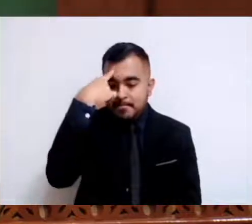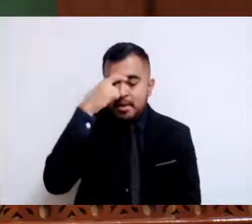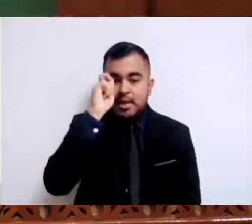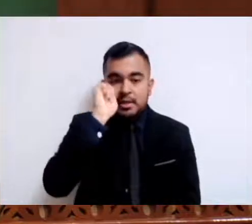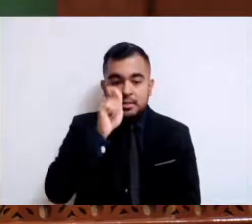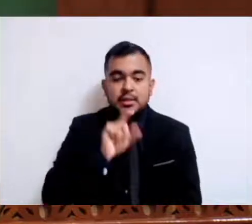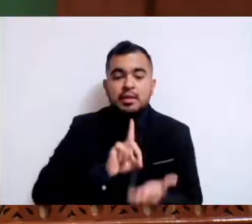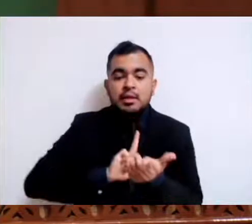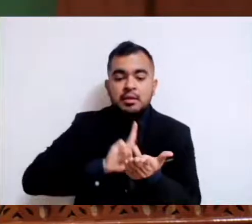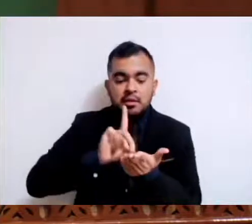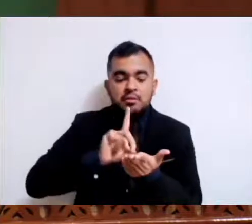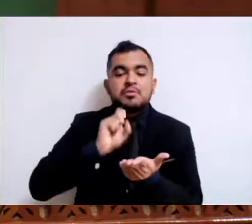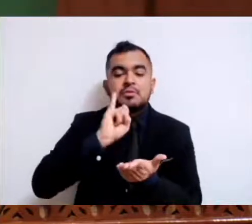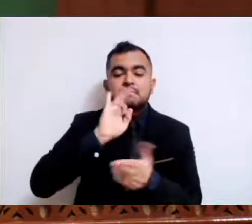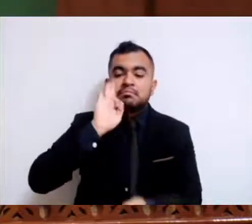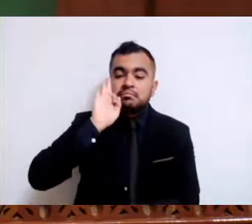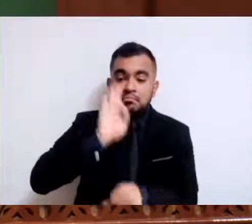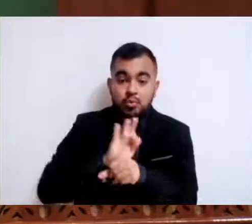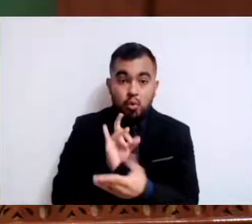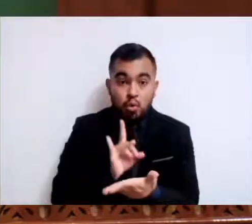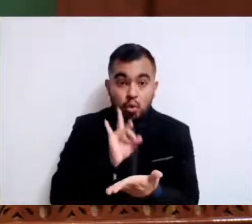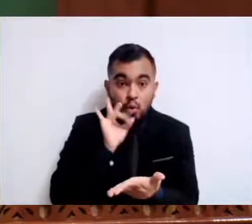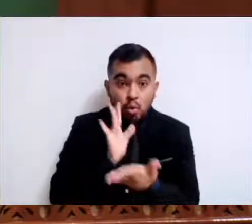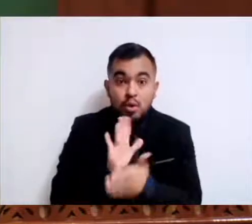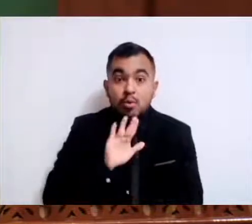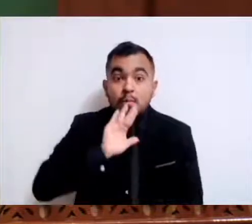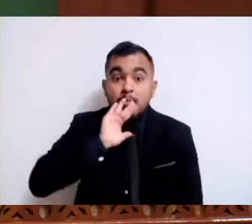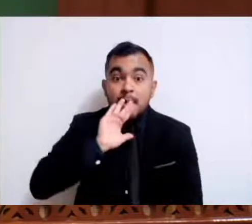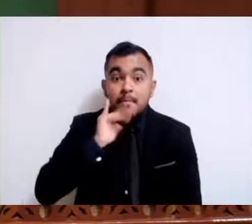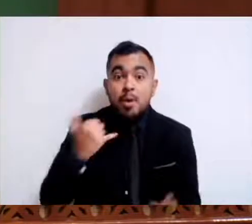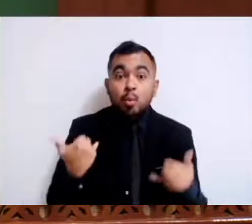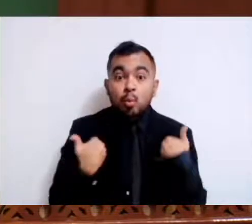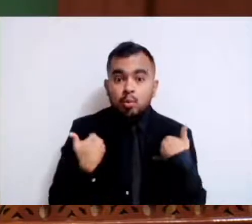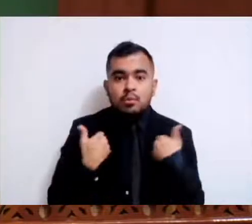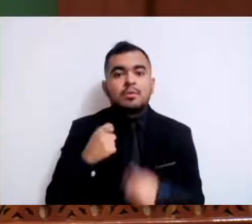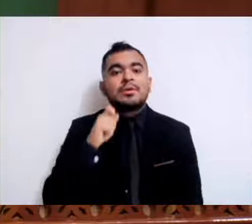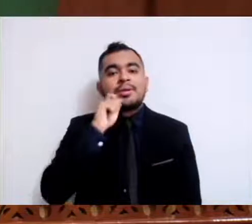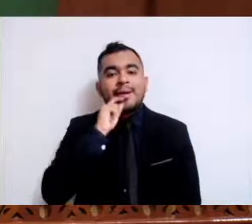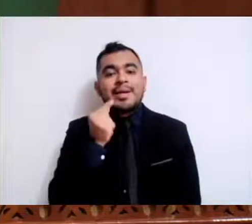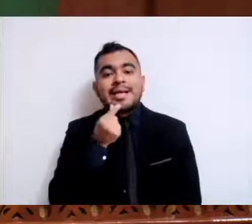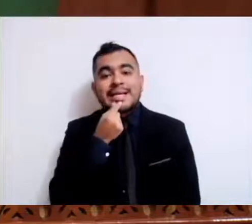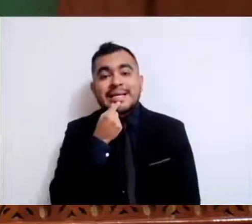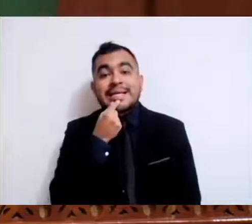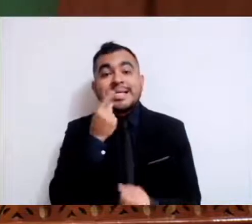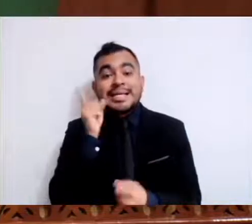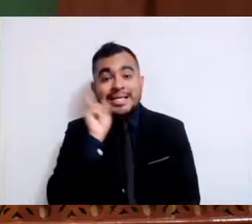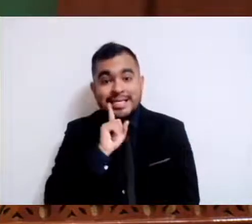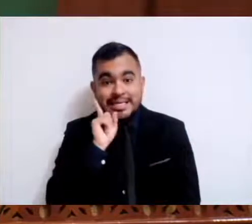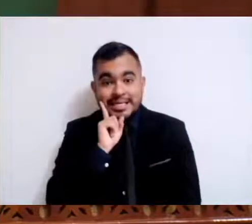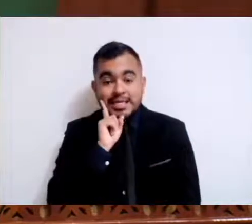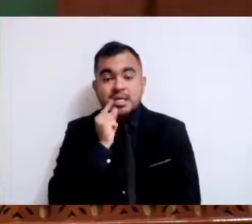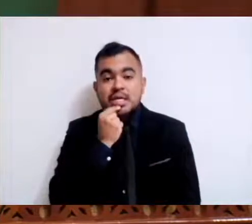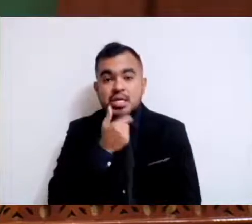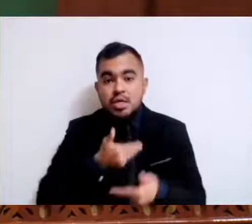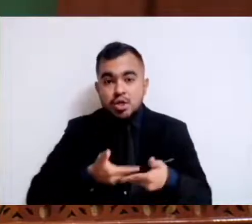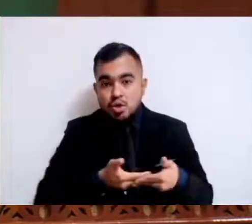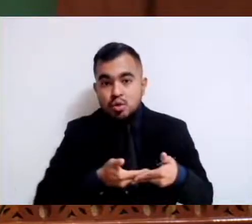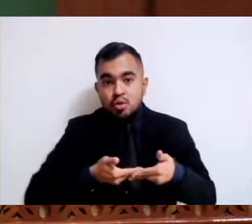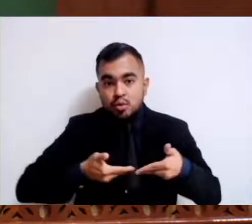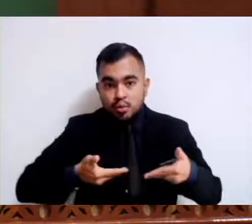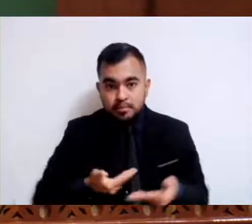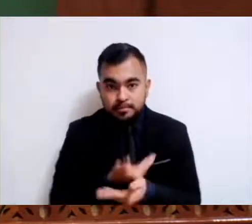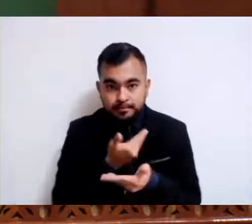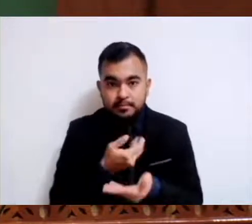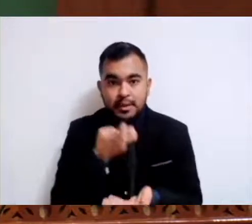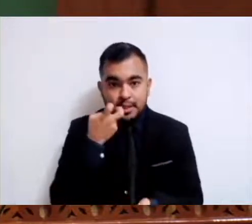únicamente de las madres adolescentes, sino de las niñas y los niños que nacen. La ley que regula